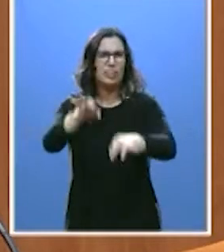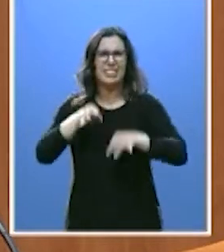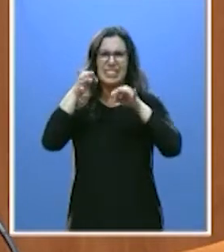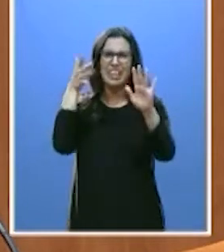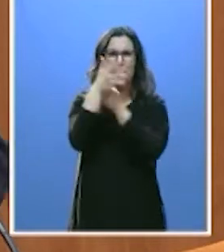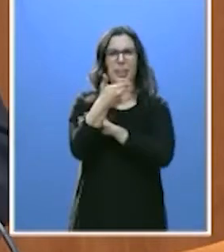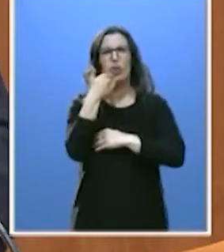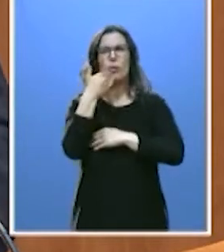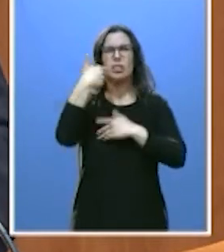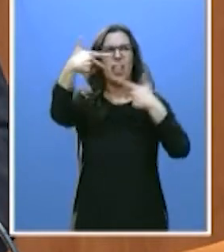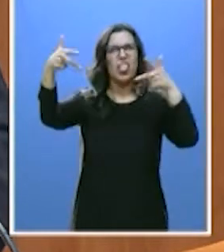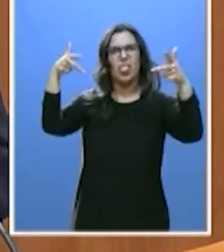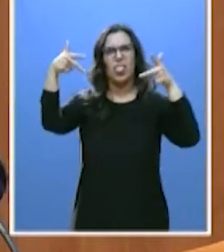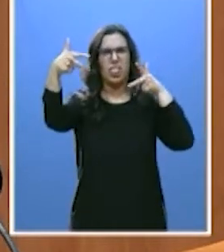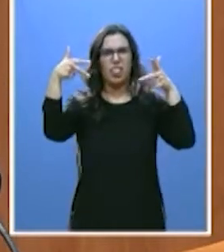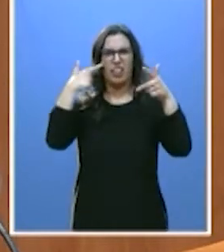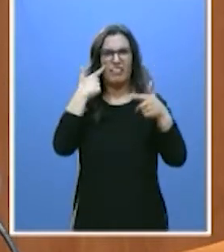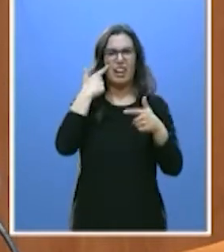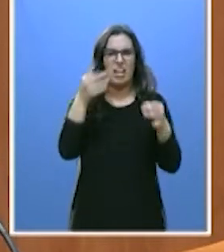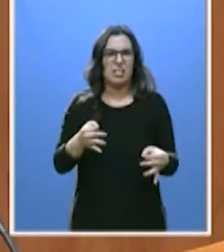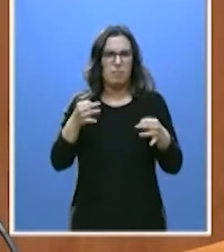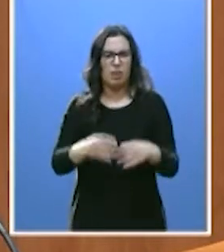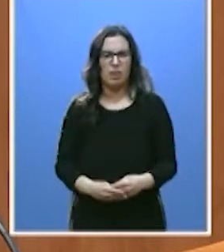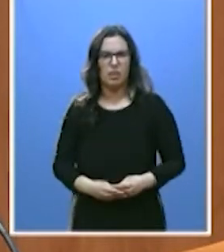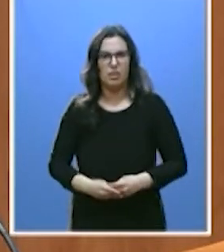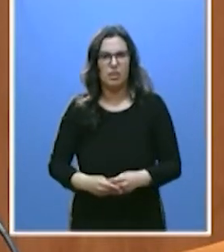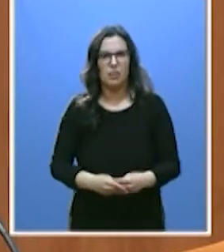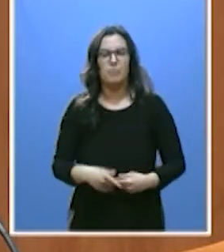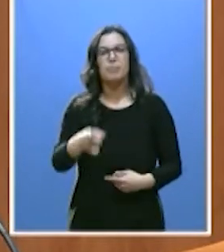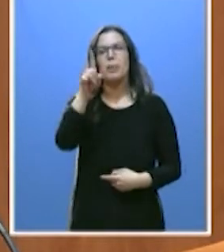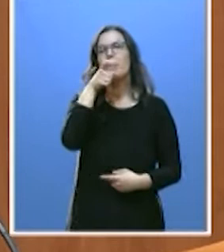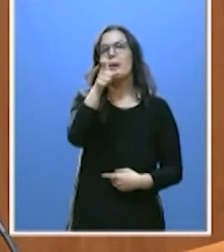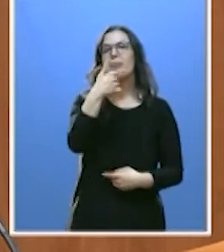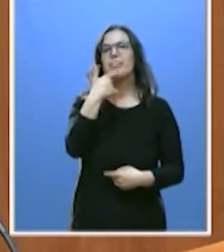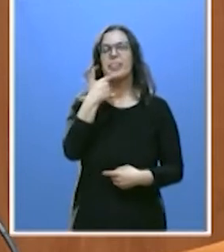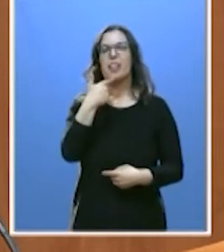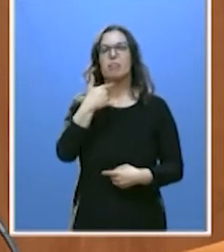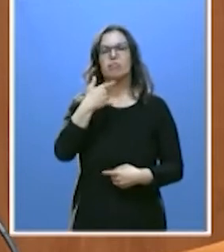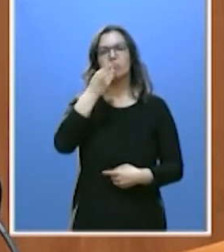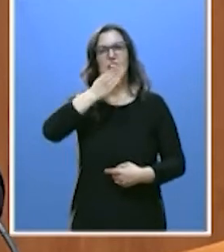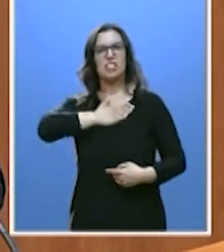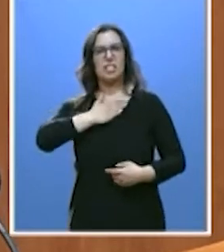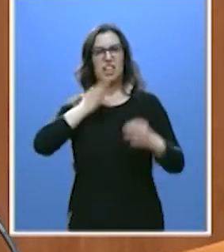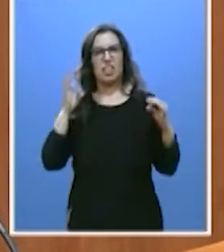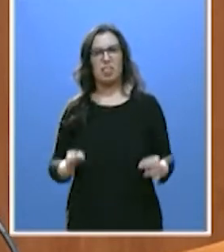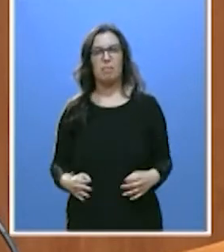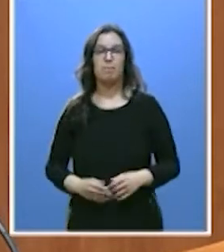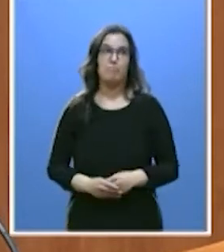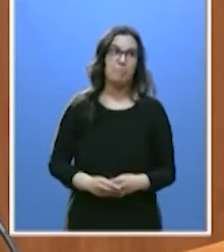Sensatez es otra de las palabras de ese vídeo. Mire, la presentación de esta moción es cualquier cosa menos sensata.